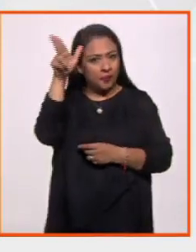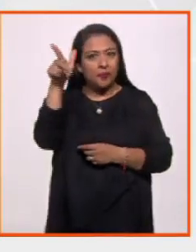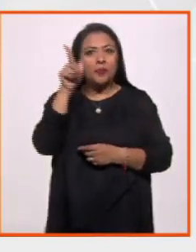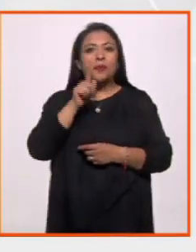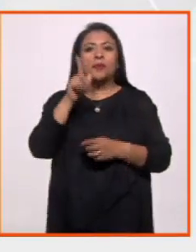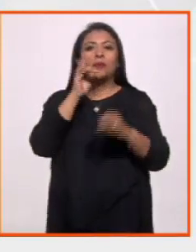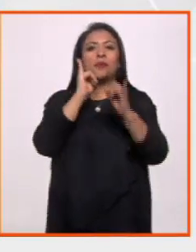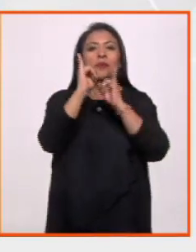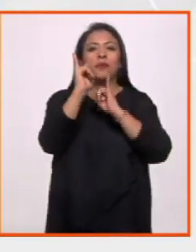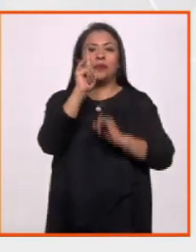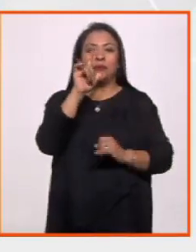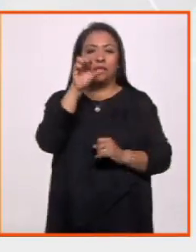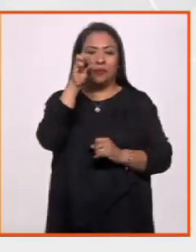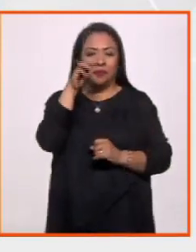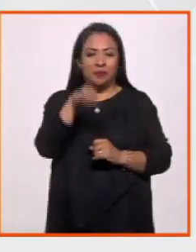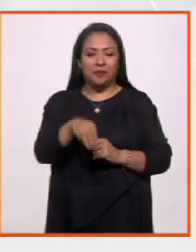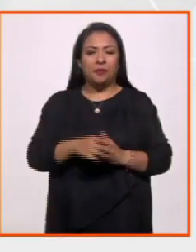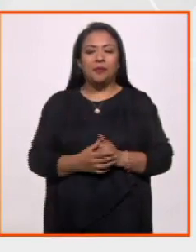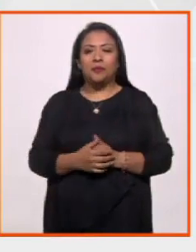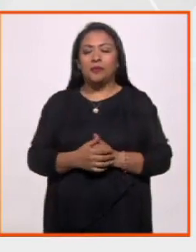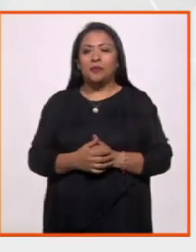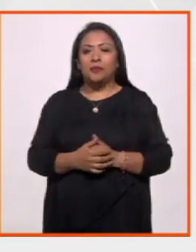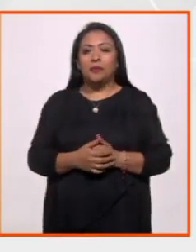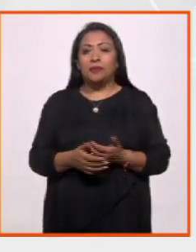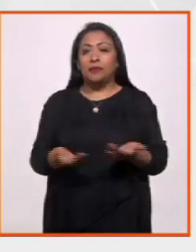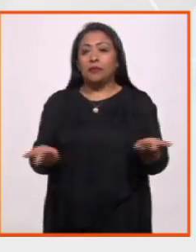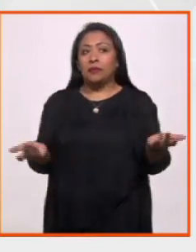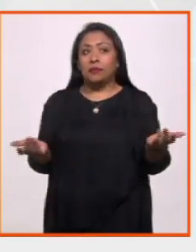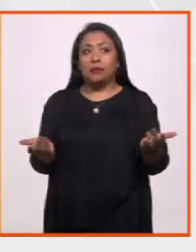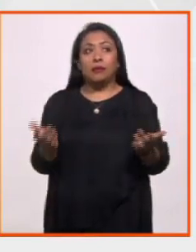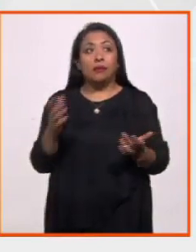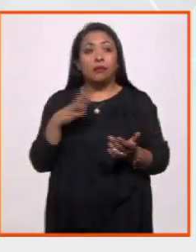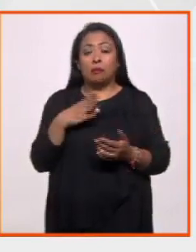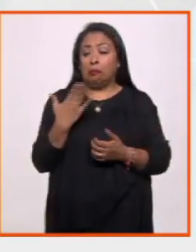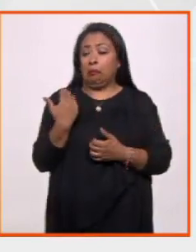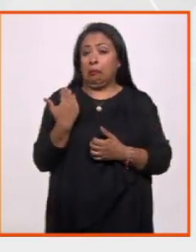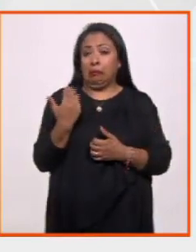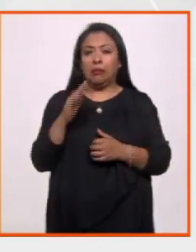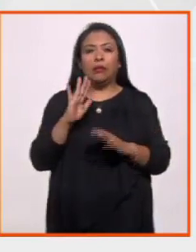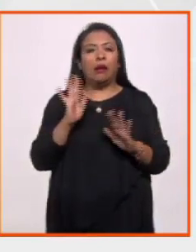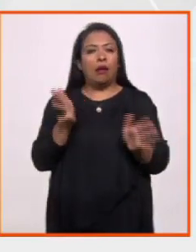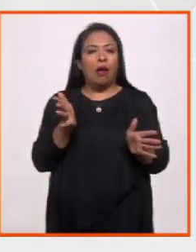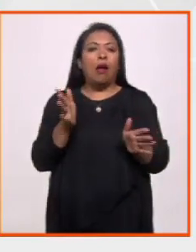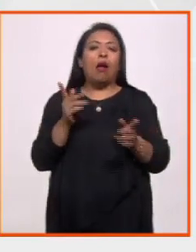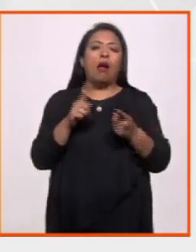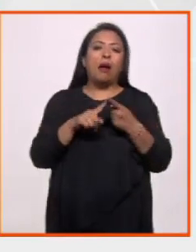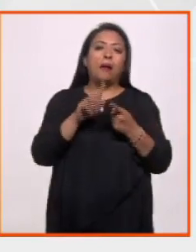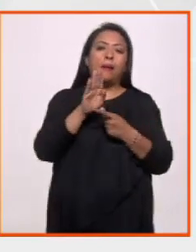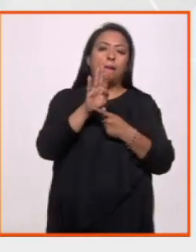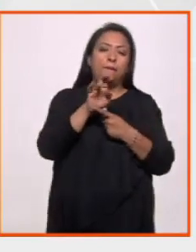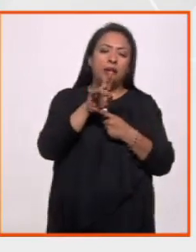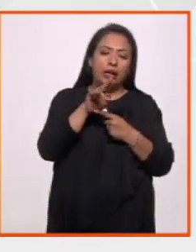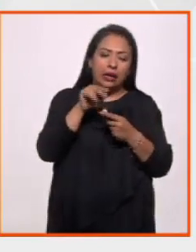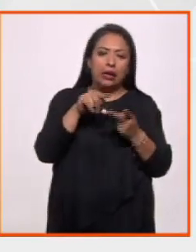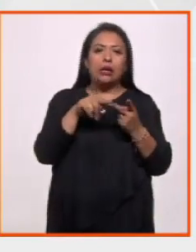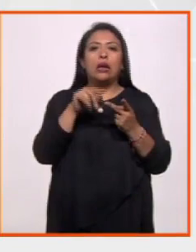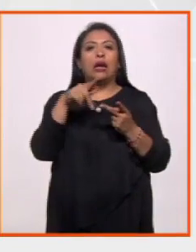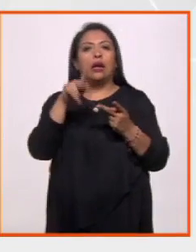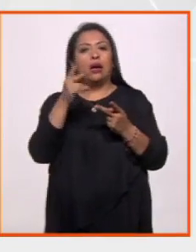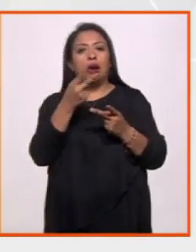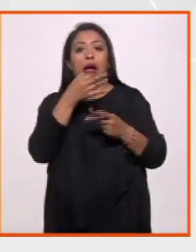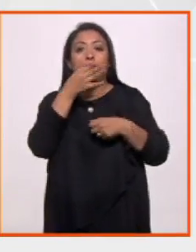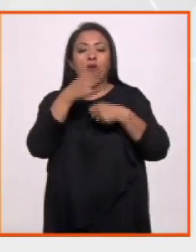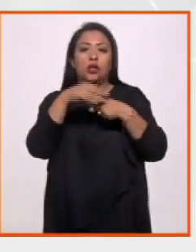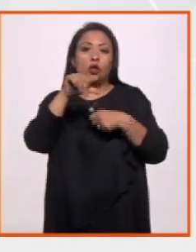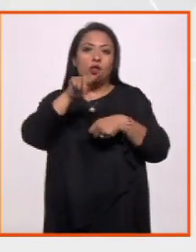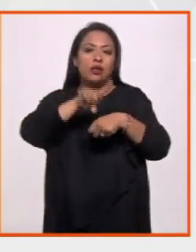Regis en la interpretación de lengua de señas mexicana. Y bueno, hace unos momentos ya estaban Juan Arturo y Karen anunciando que es